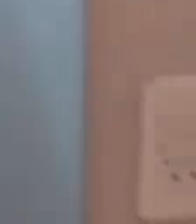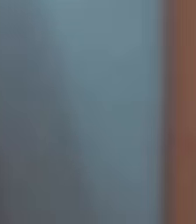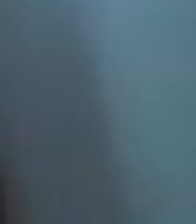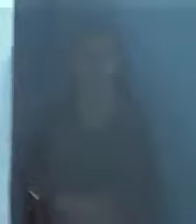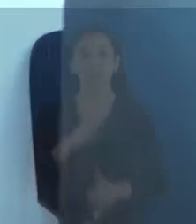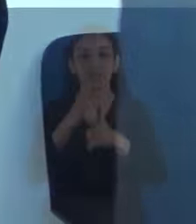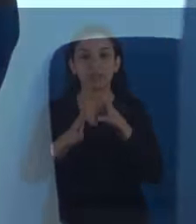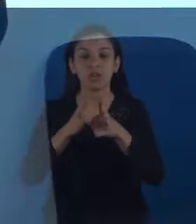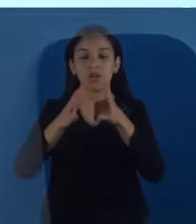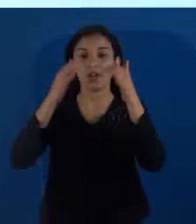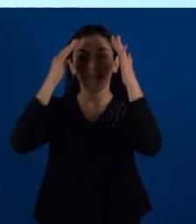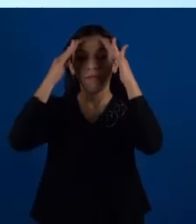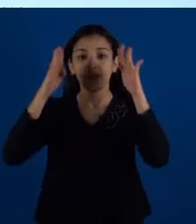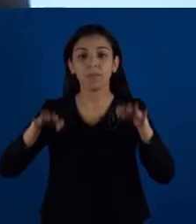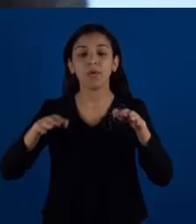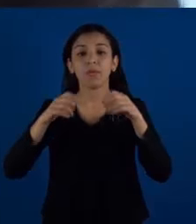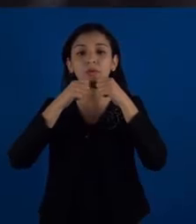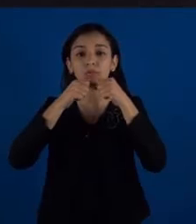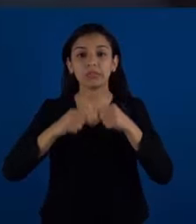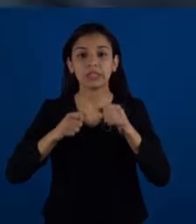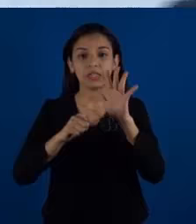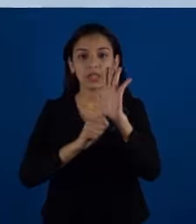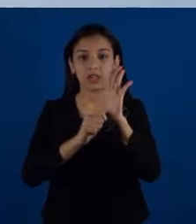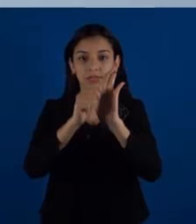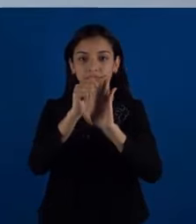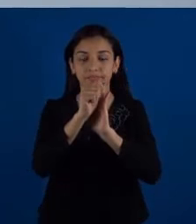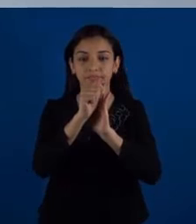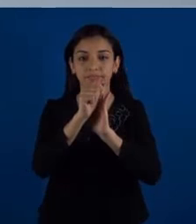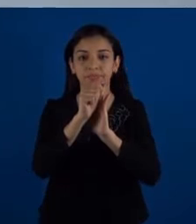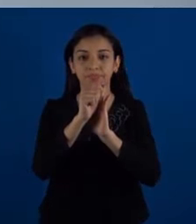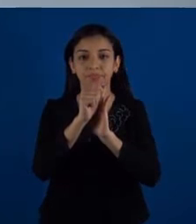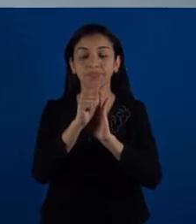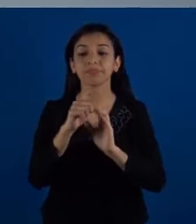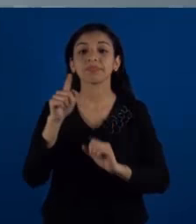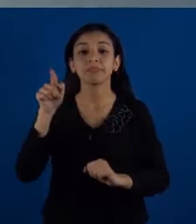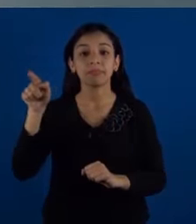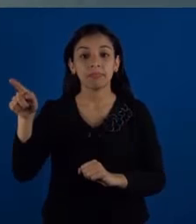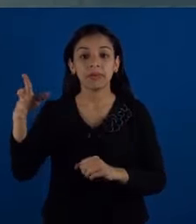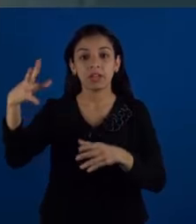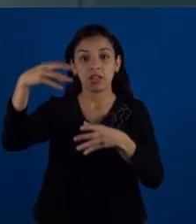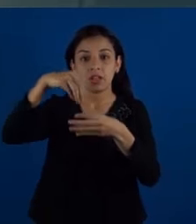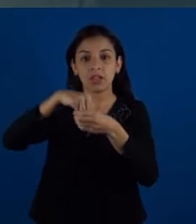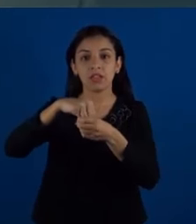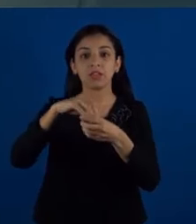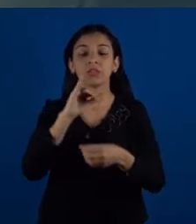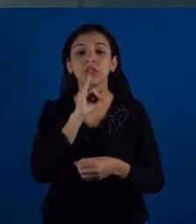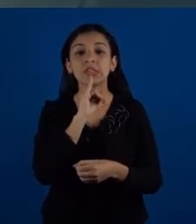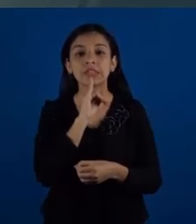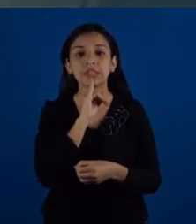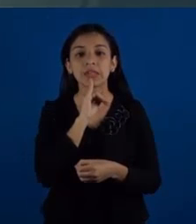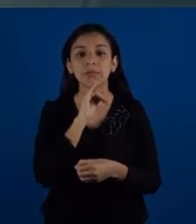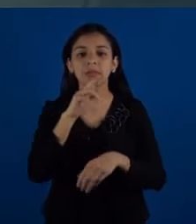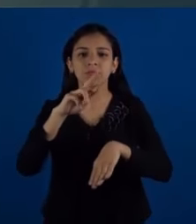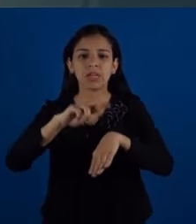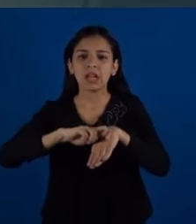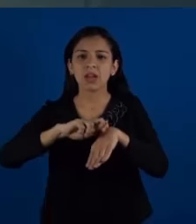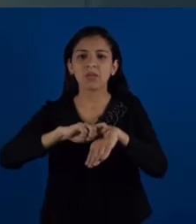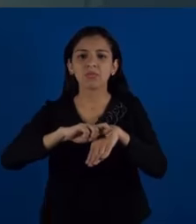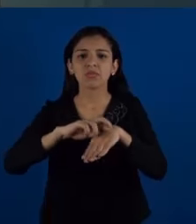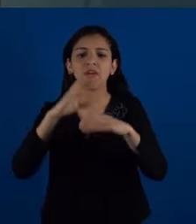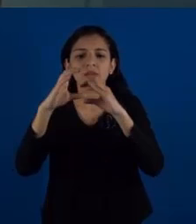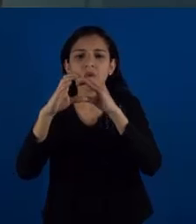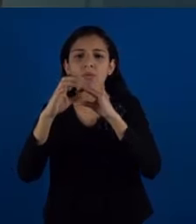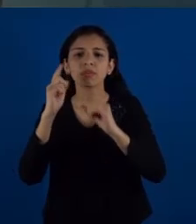El Centro de Relevo de la Secretaría Técnica de Planificación del Desarrollo Económico y Social cuenta con intérpretes encargados de transmitir